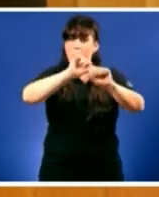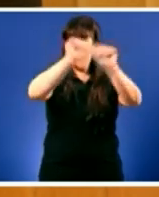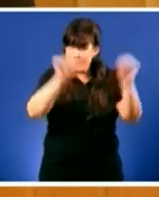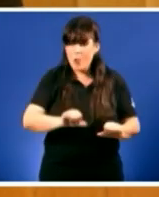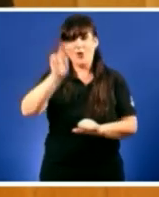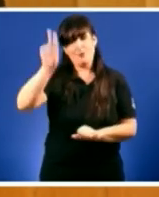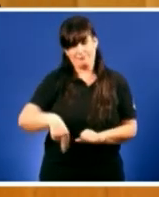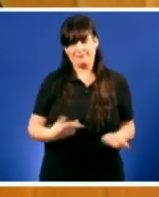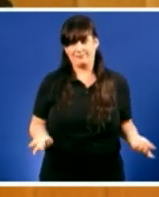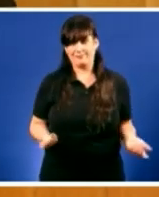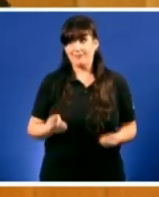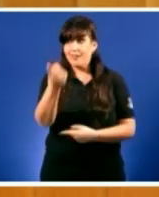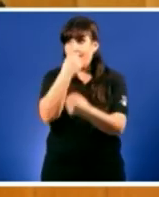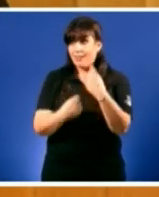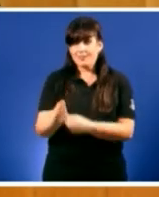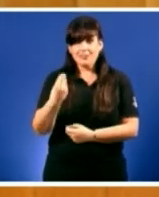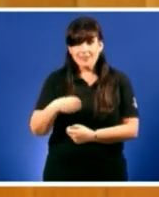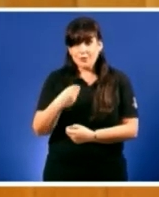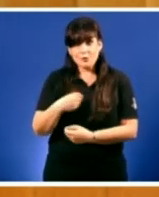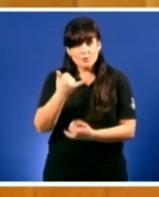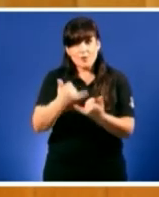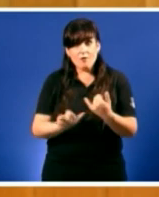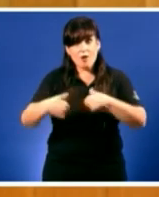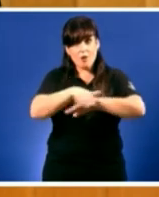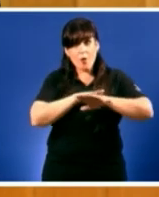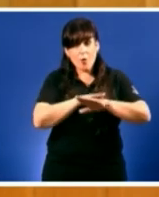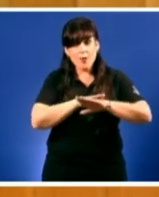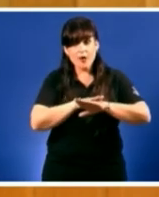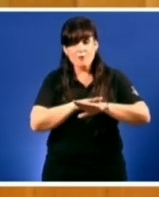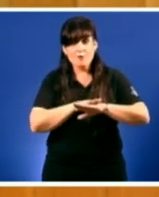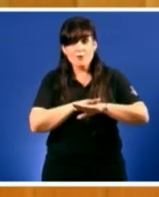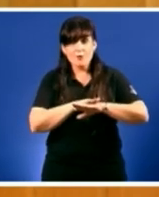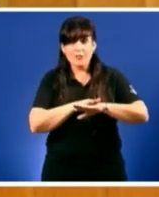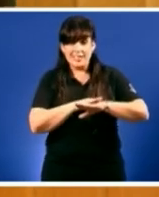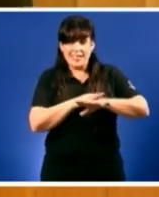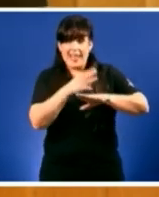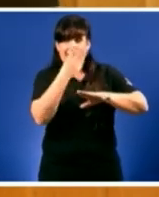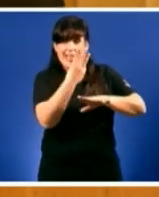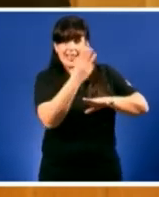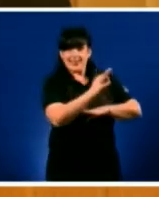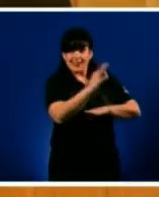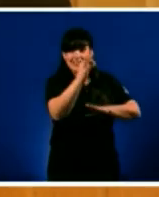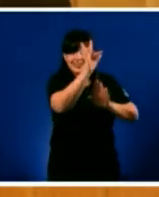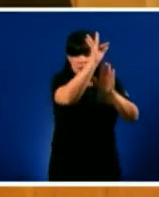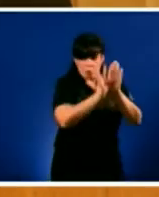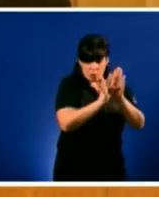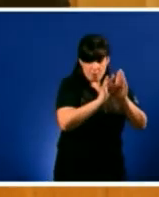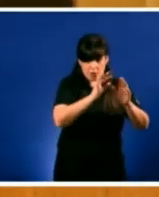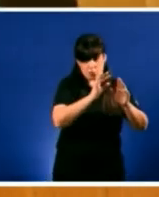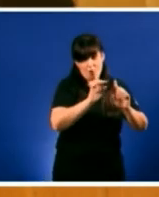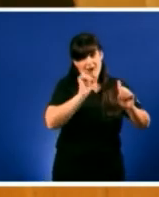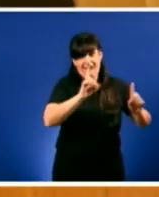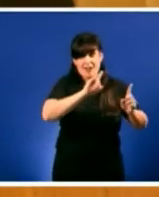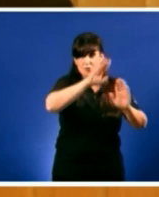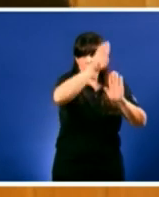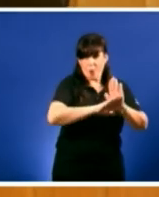o seu goberno deixou sen executar un euro de cada tres nos distintos programas de emprego e agora